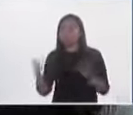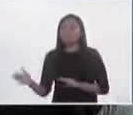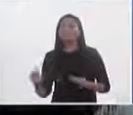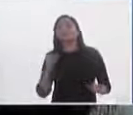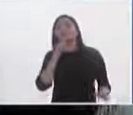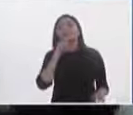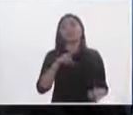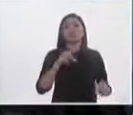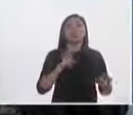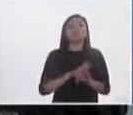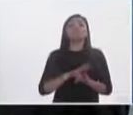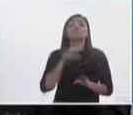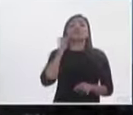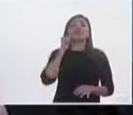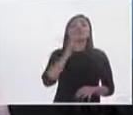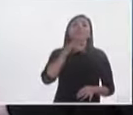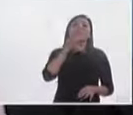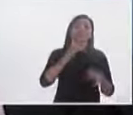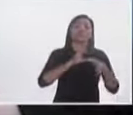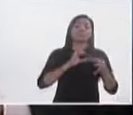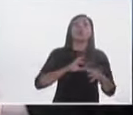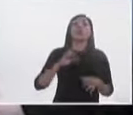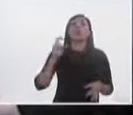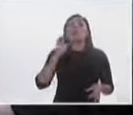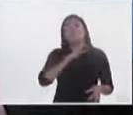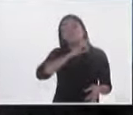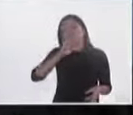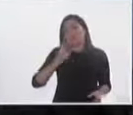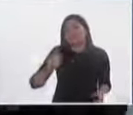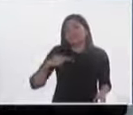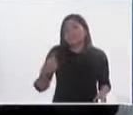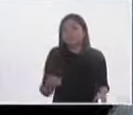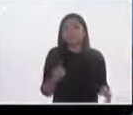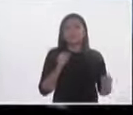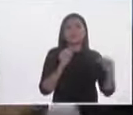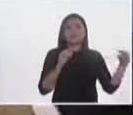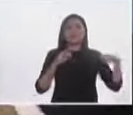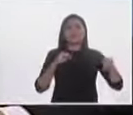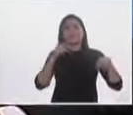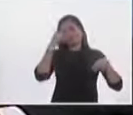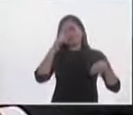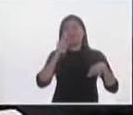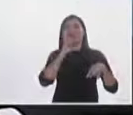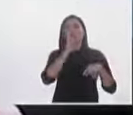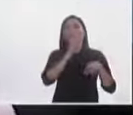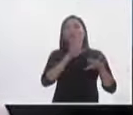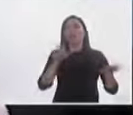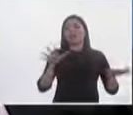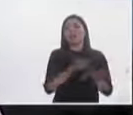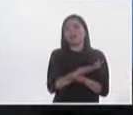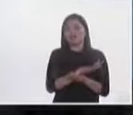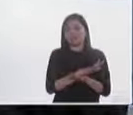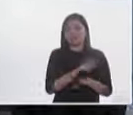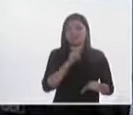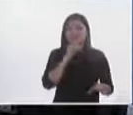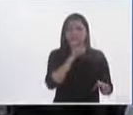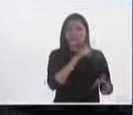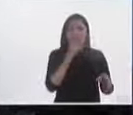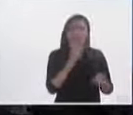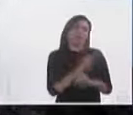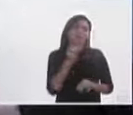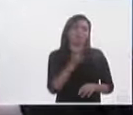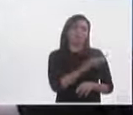apologistas, hablan de que pudiera ser agentes de grandes transformaciones. Doctor Acosta, usted,